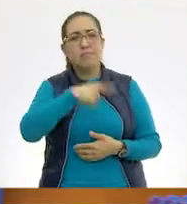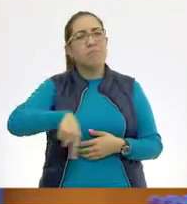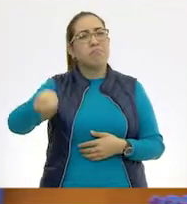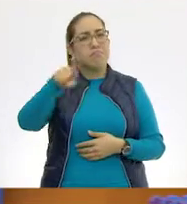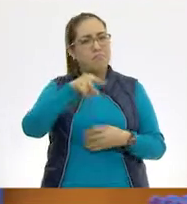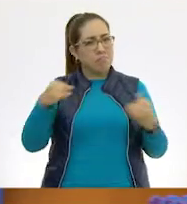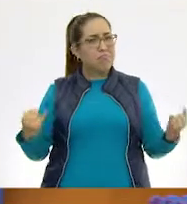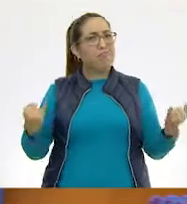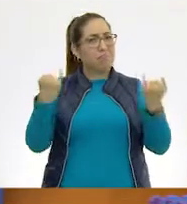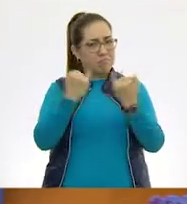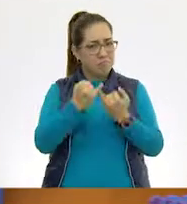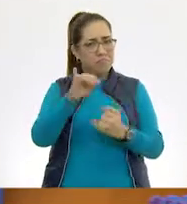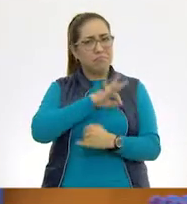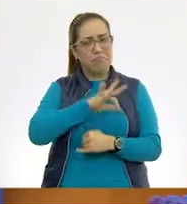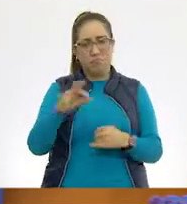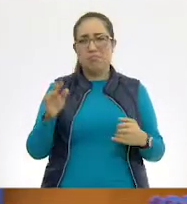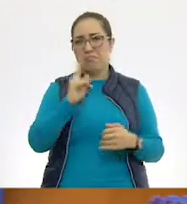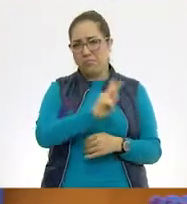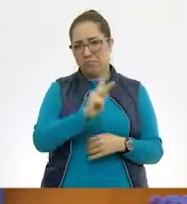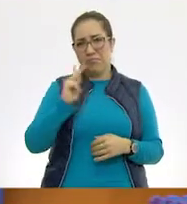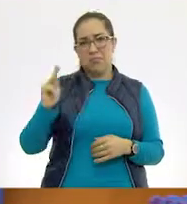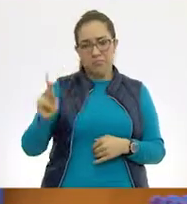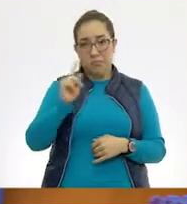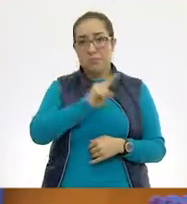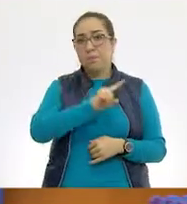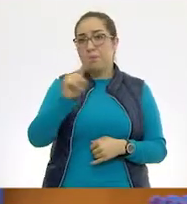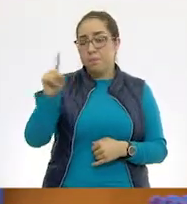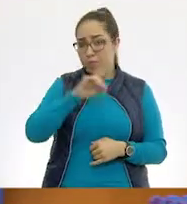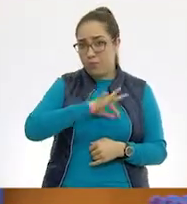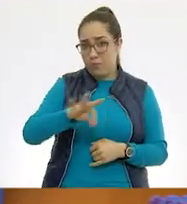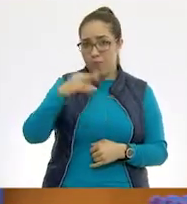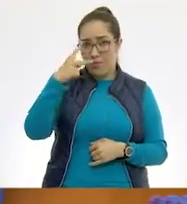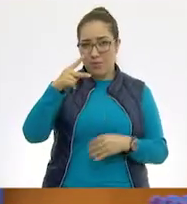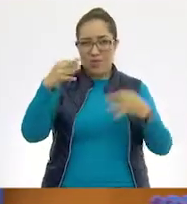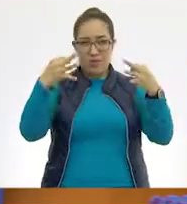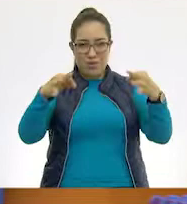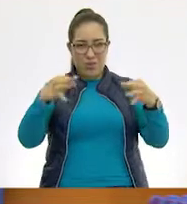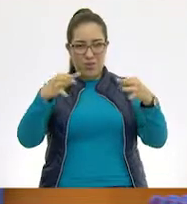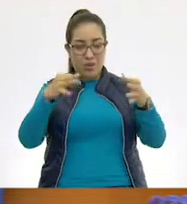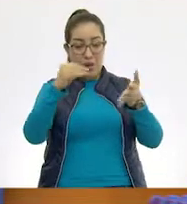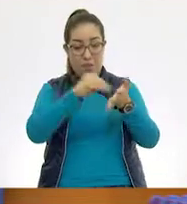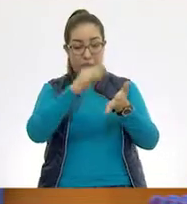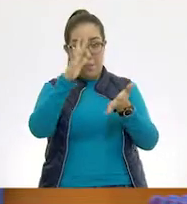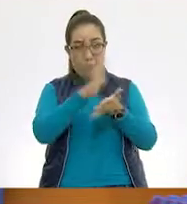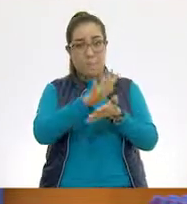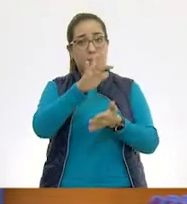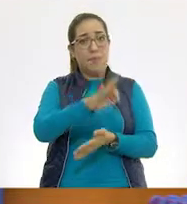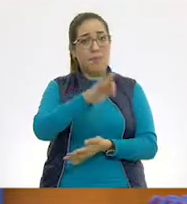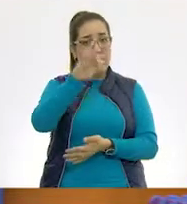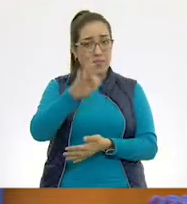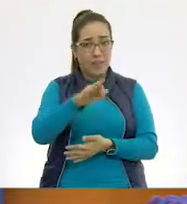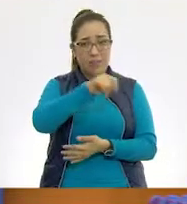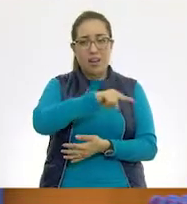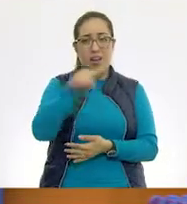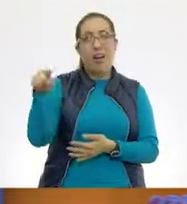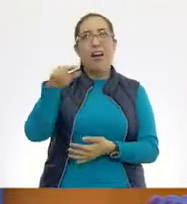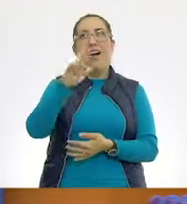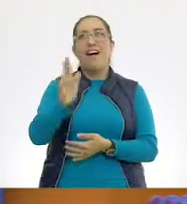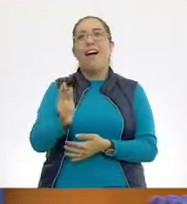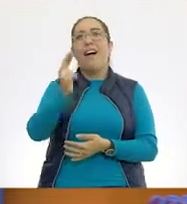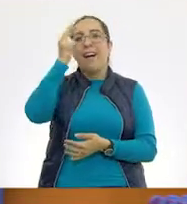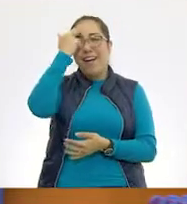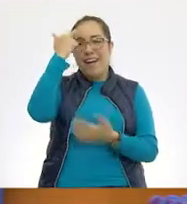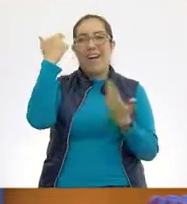similar y que si les es posible, en sus fichas pongan la fecha para que entonces también recuerden